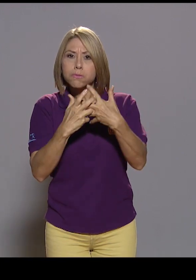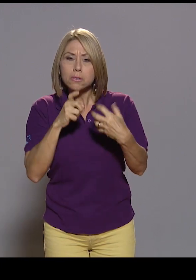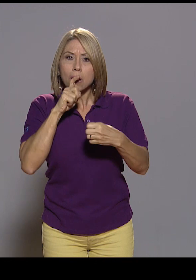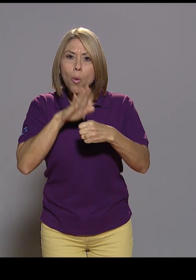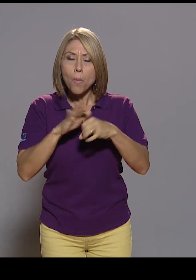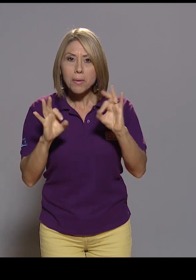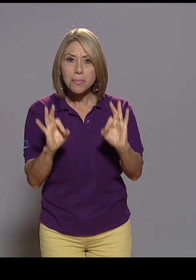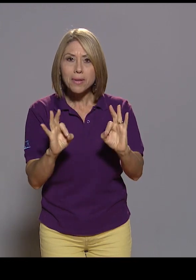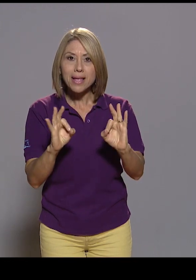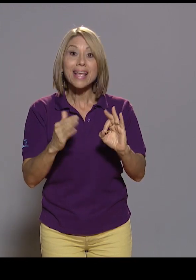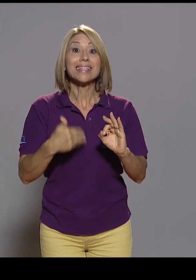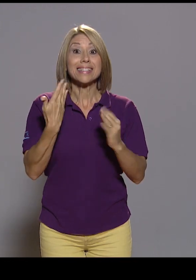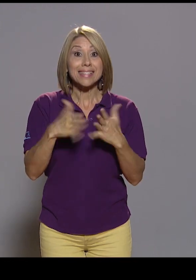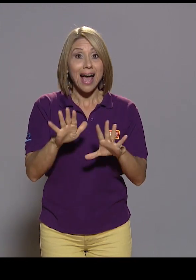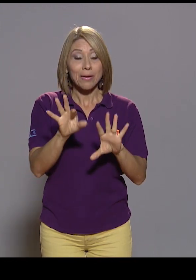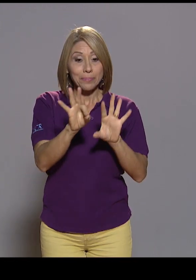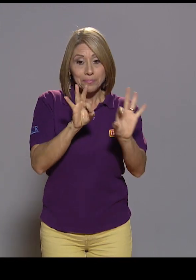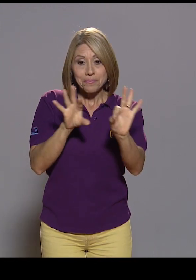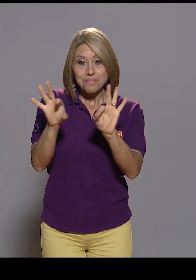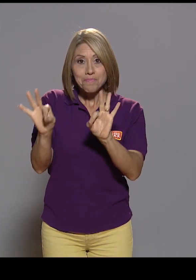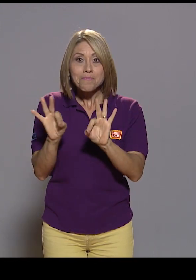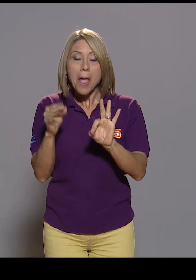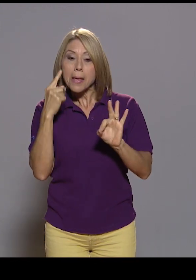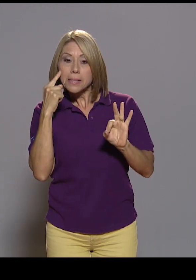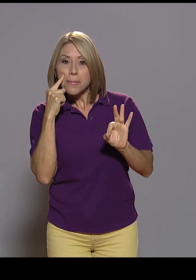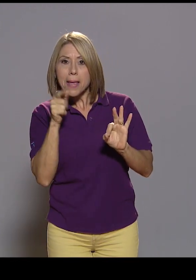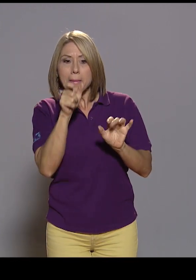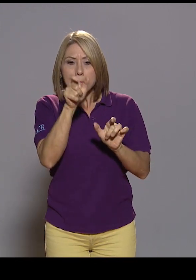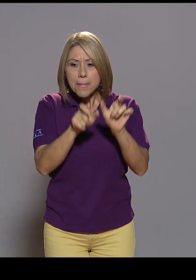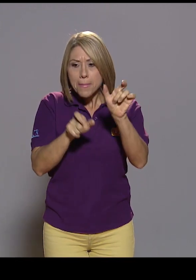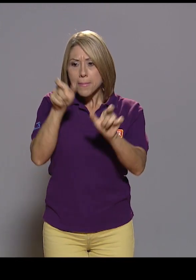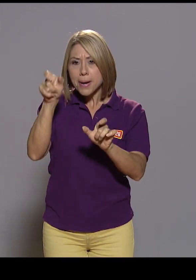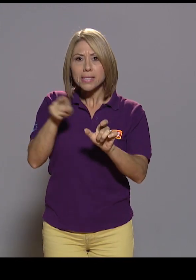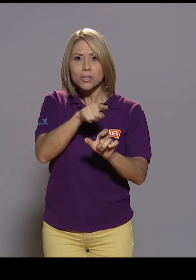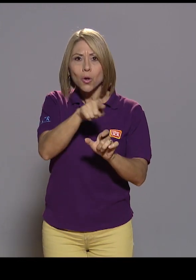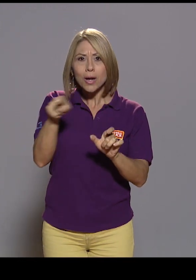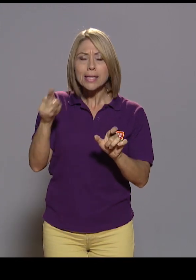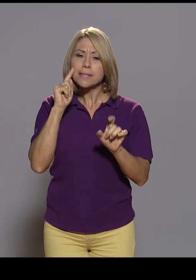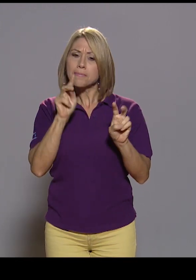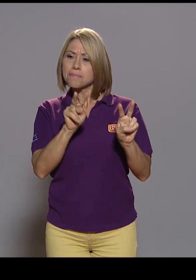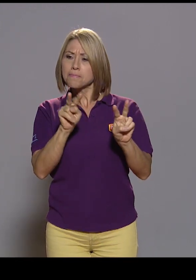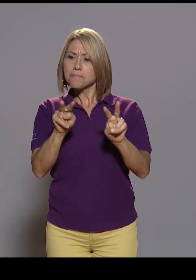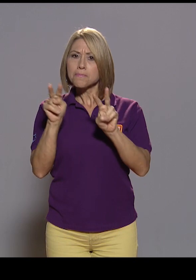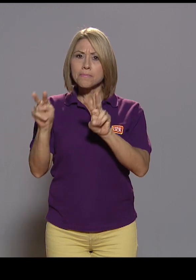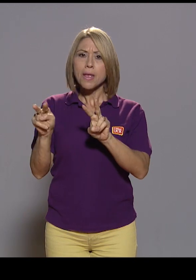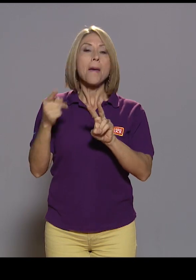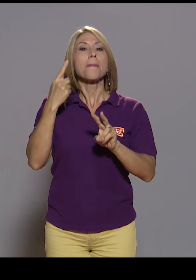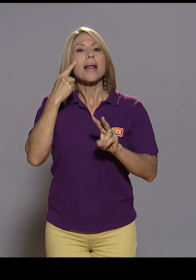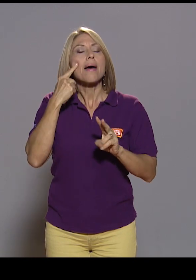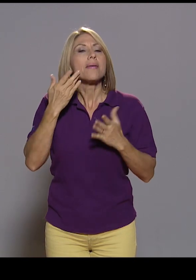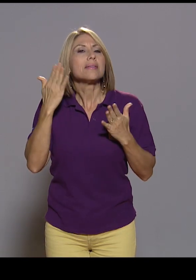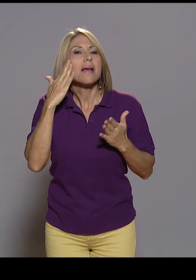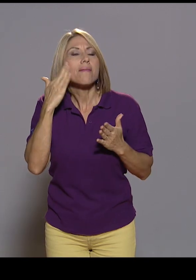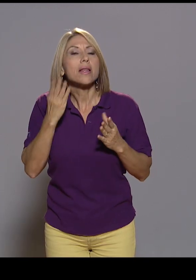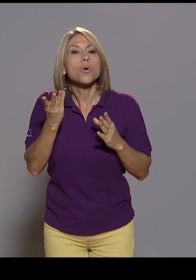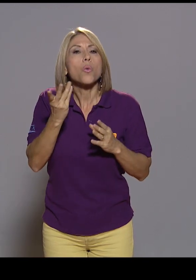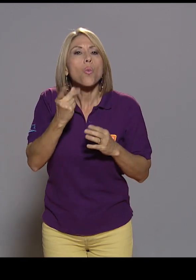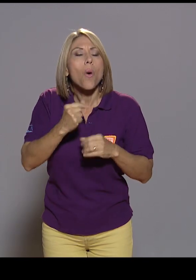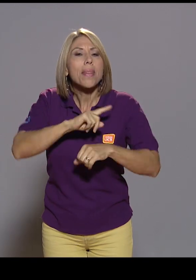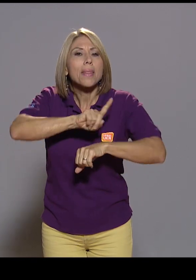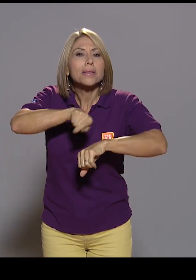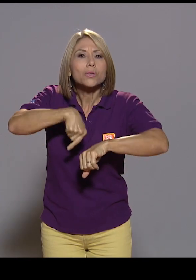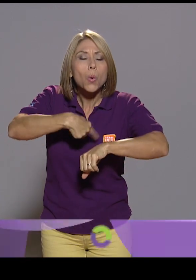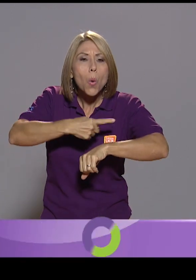hace es una valoración de cada una de las personas para determinar cuántas horas de asistencia requieren por día, por